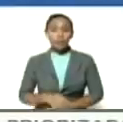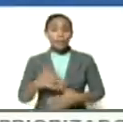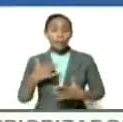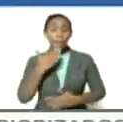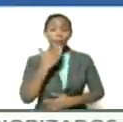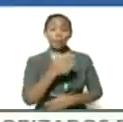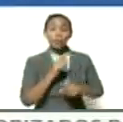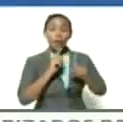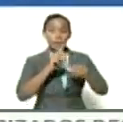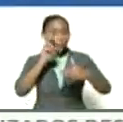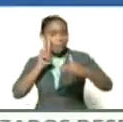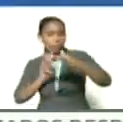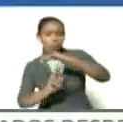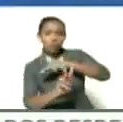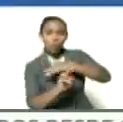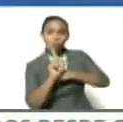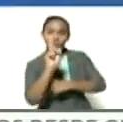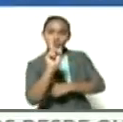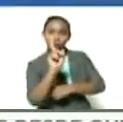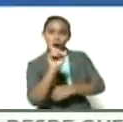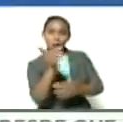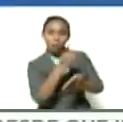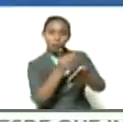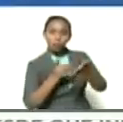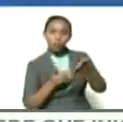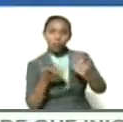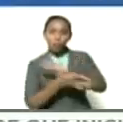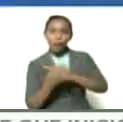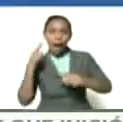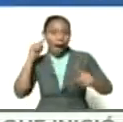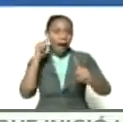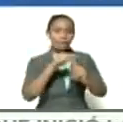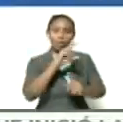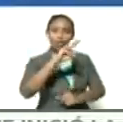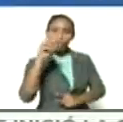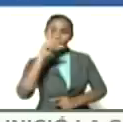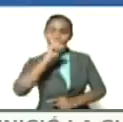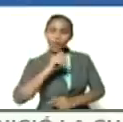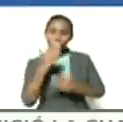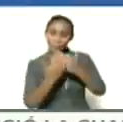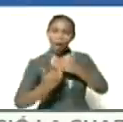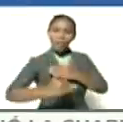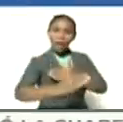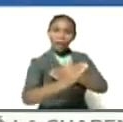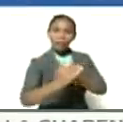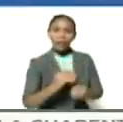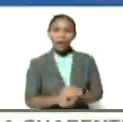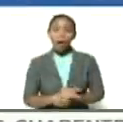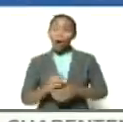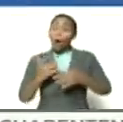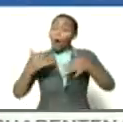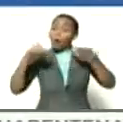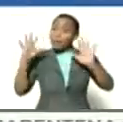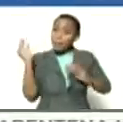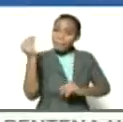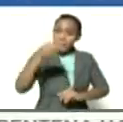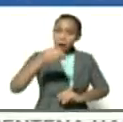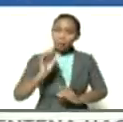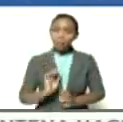permitió proyectar una doctrina hacia 200 años más adelante o quizás más